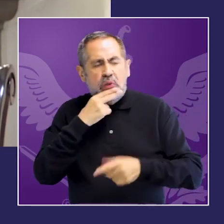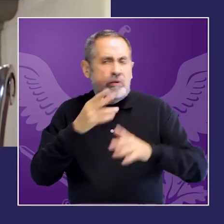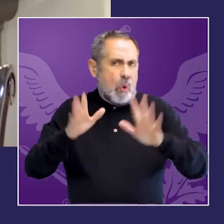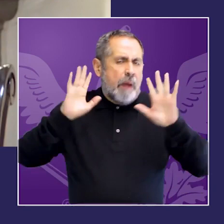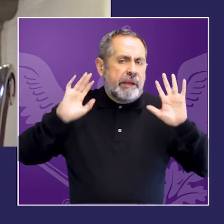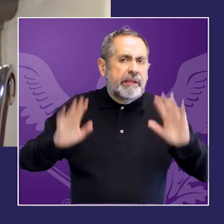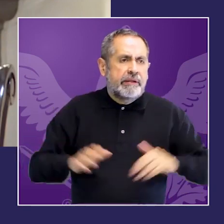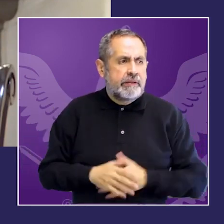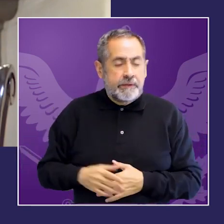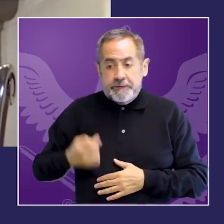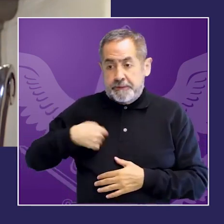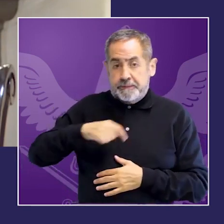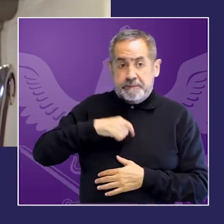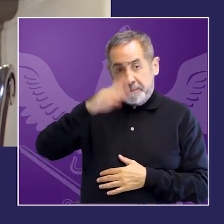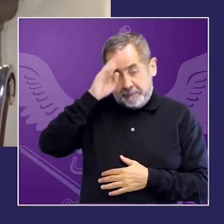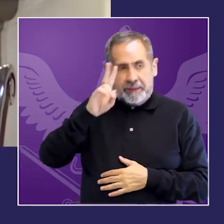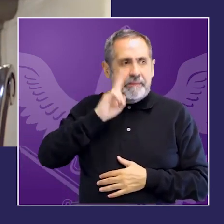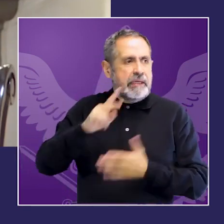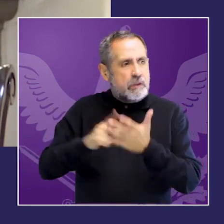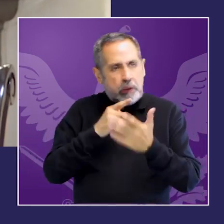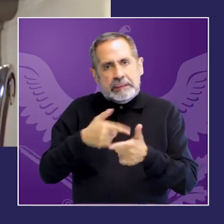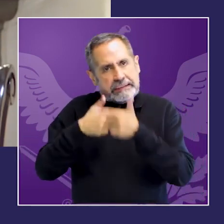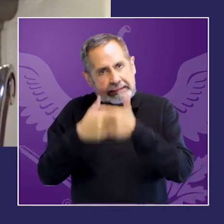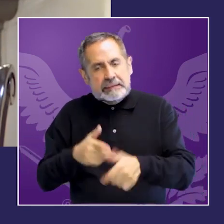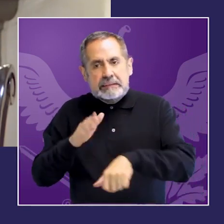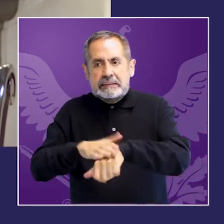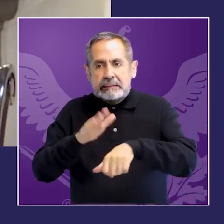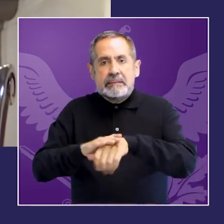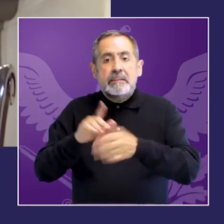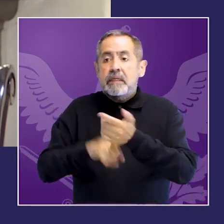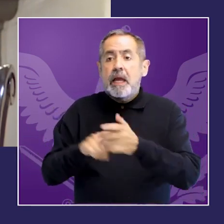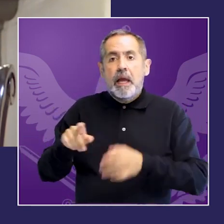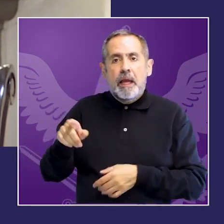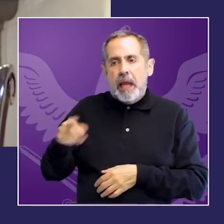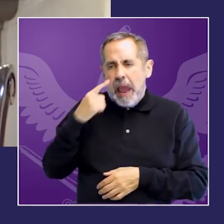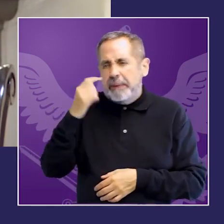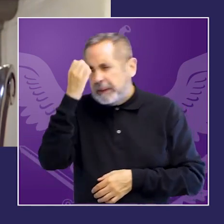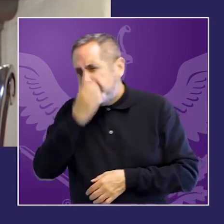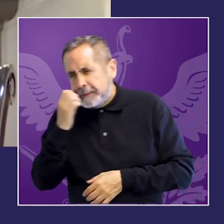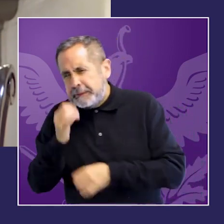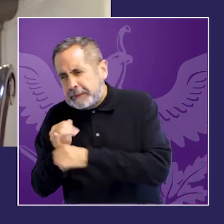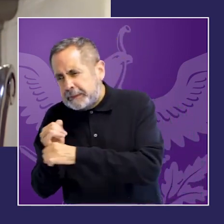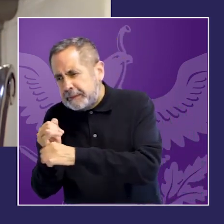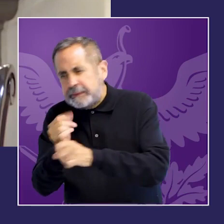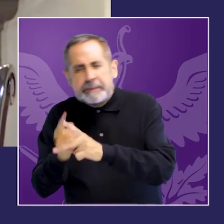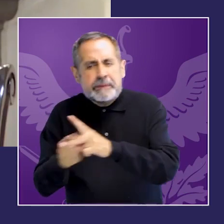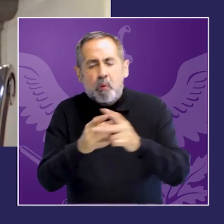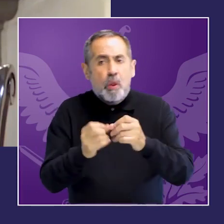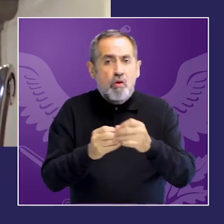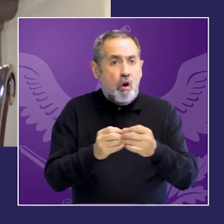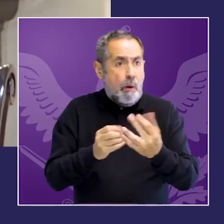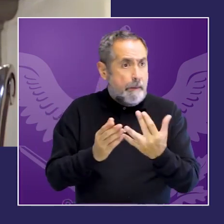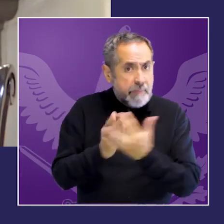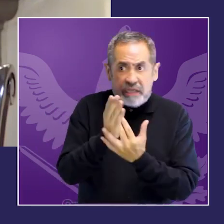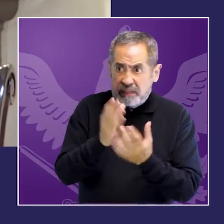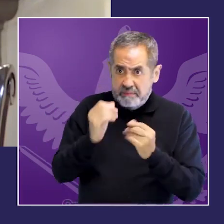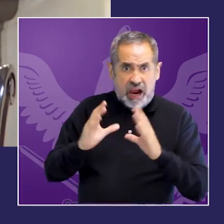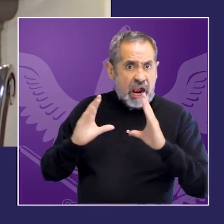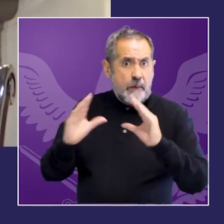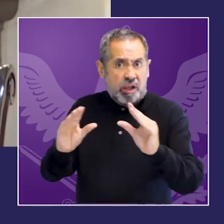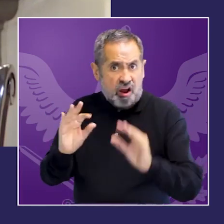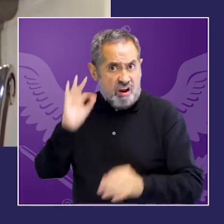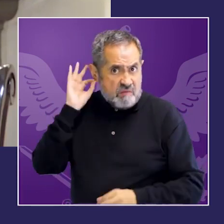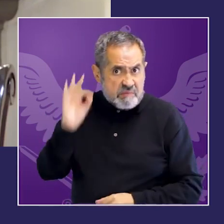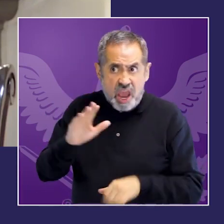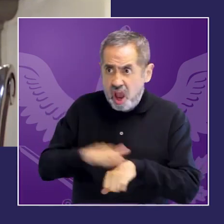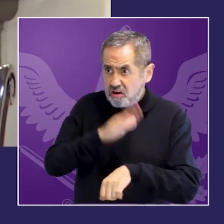herramienta que estamos utilizando y nosotros bueno insisto le pedimos a ELA que hiciera un monitoreo que hiciera una evaluación del impacto